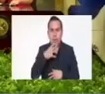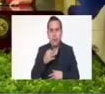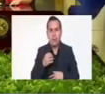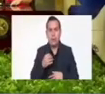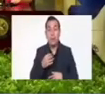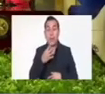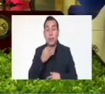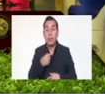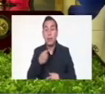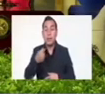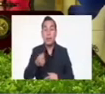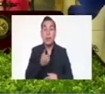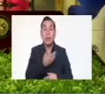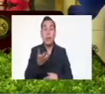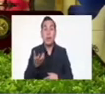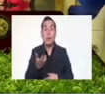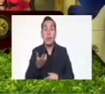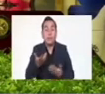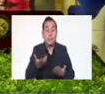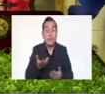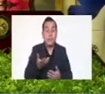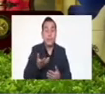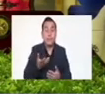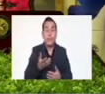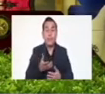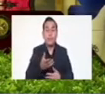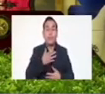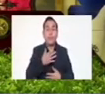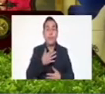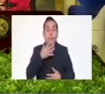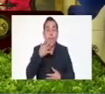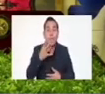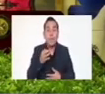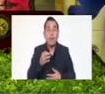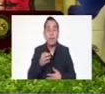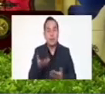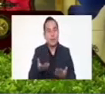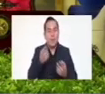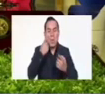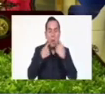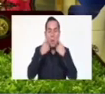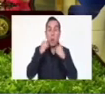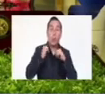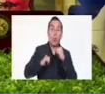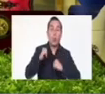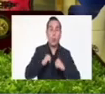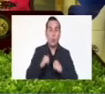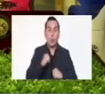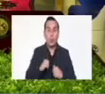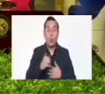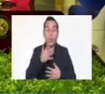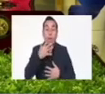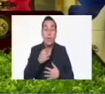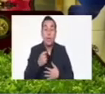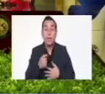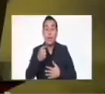en angustia y tiene temor porque sabe que la cachimbiada que les cae en el 2024 ya no se la quita porque el